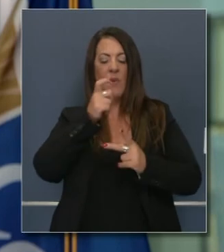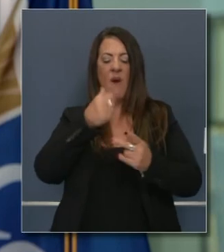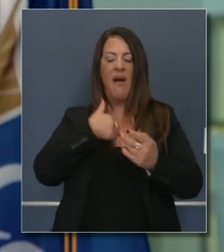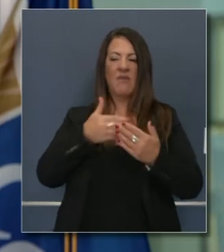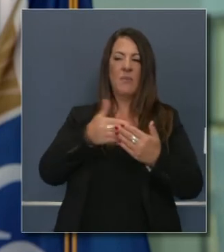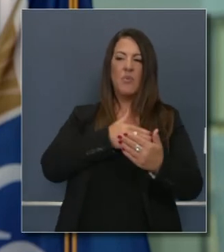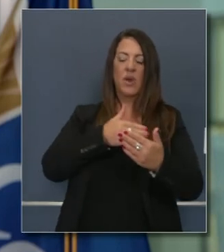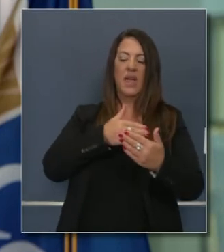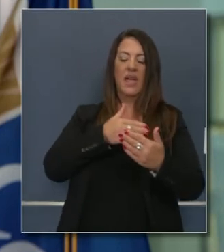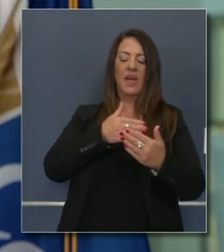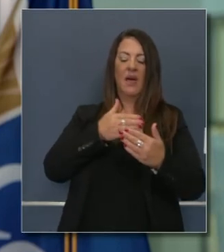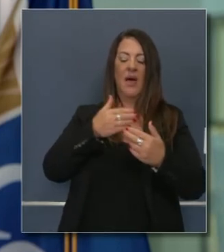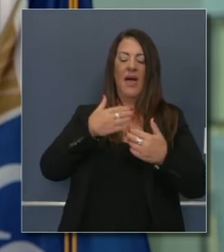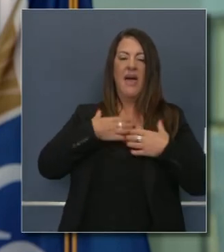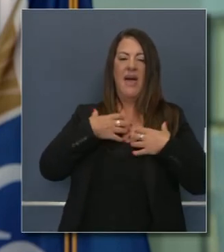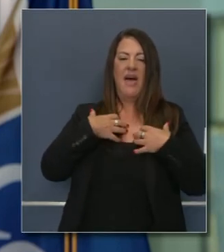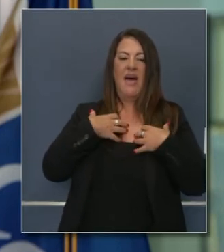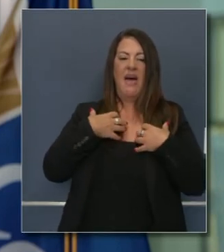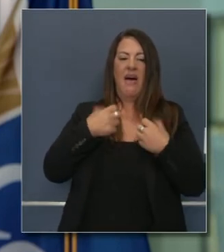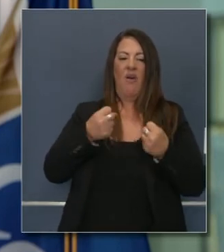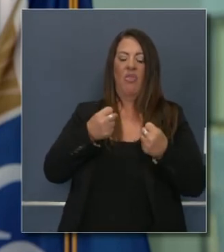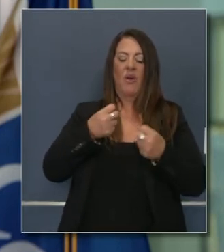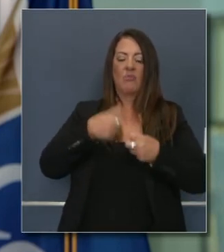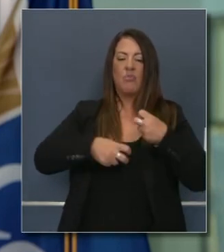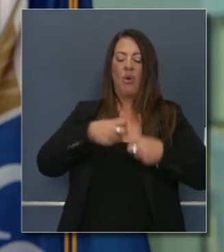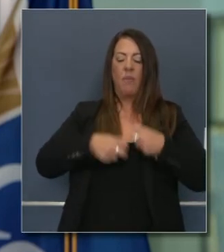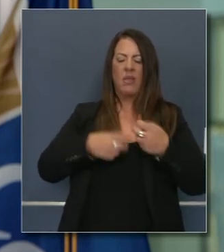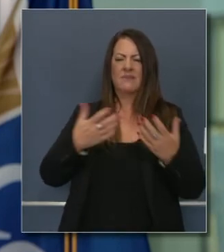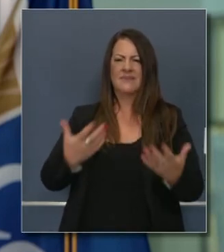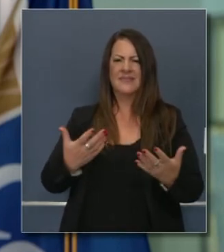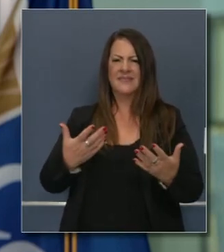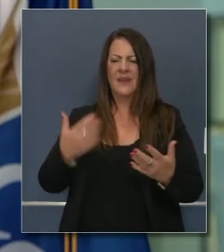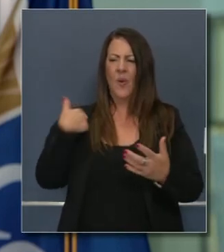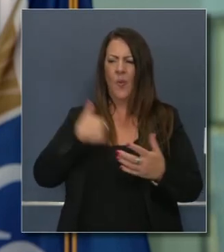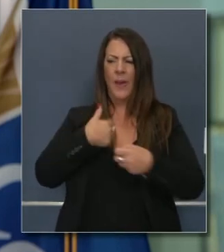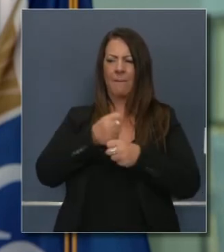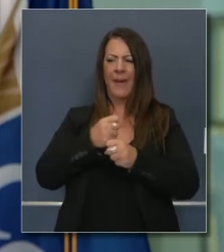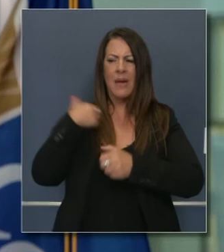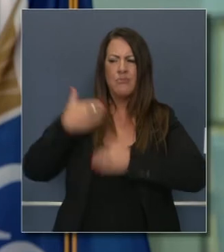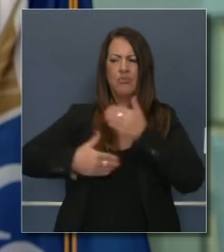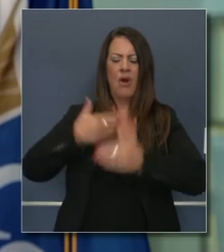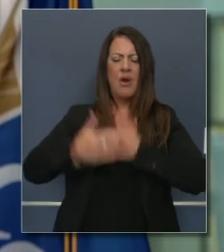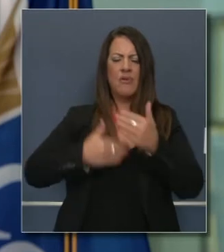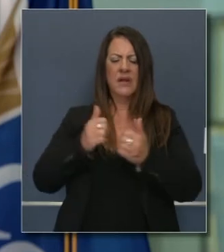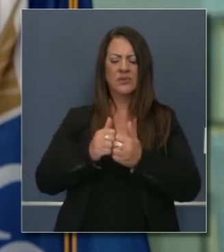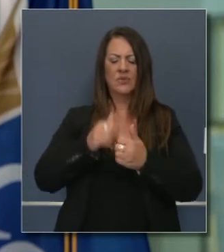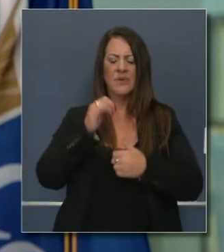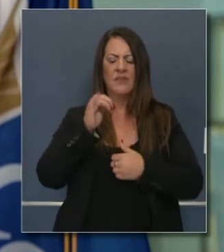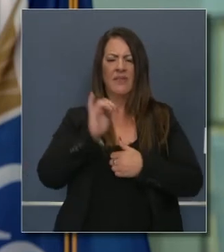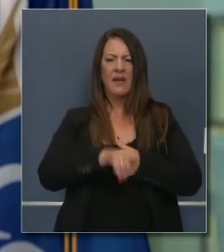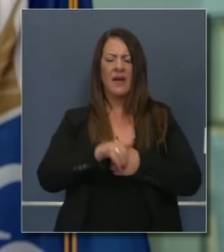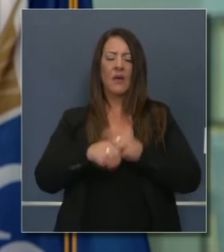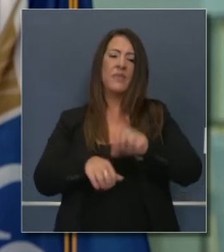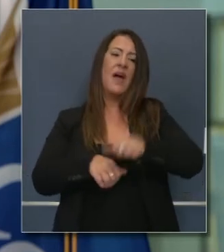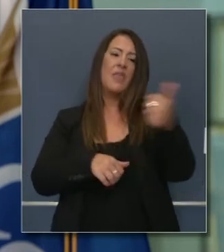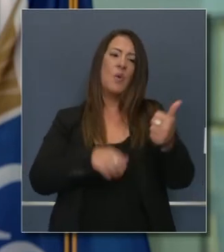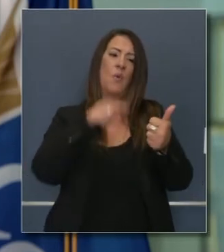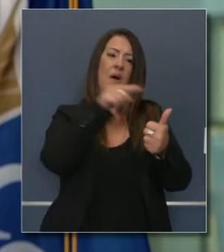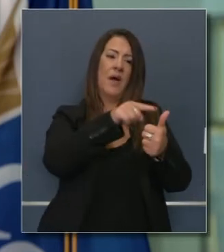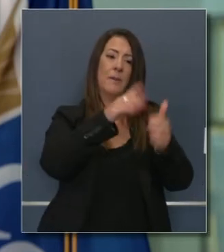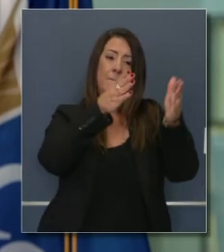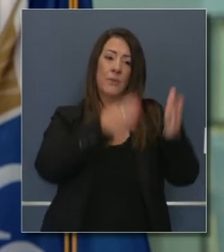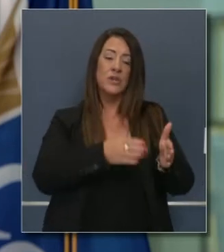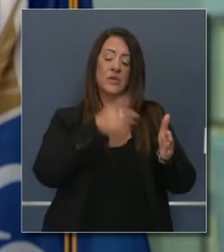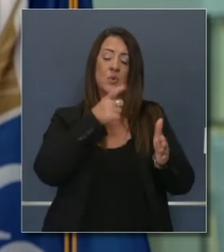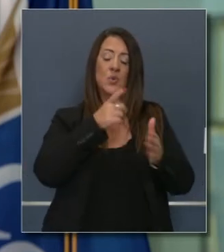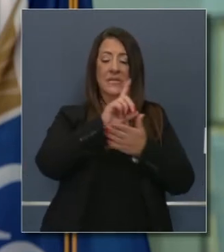expansión del cuidado de la salud desde que existe el Affordable Care Act eso es progreso que se hizo en este país y la otra es